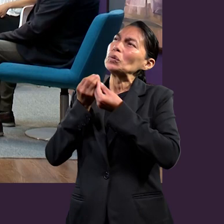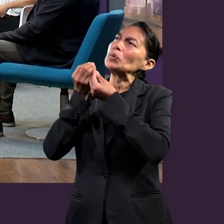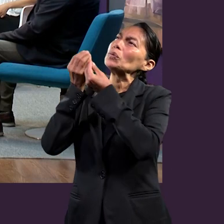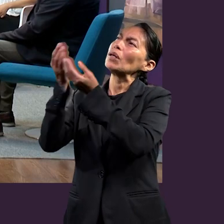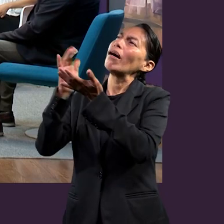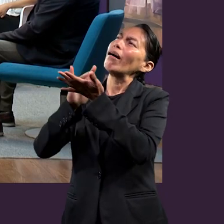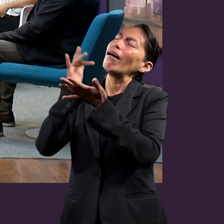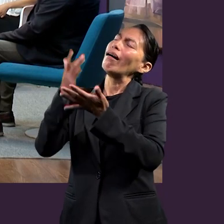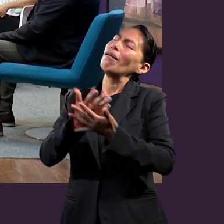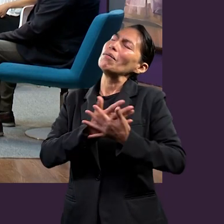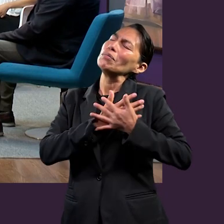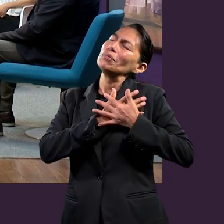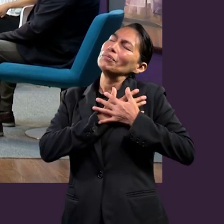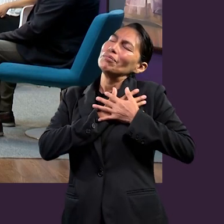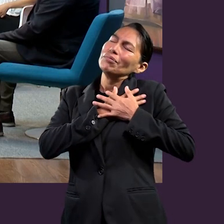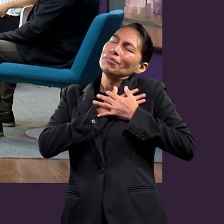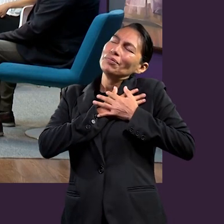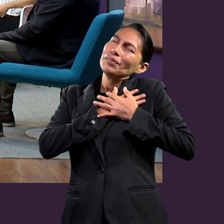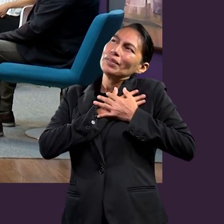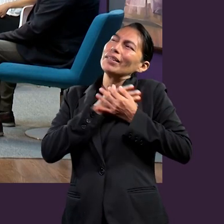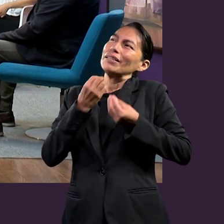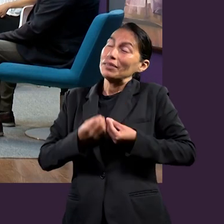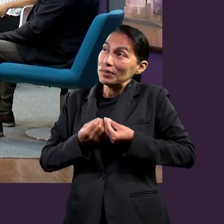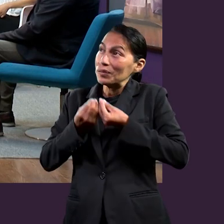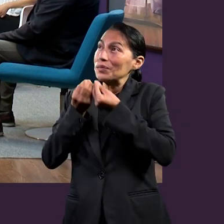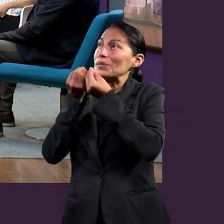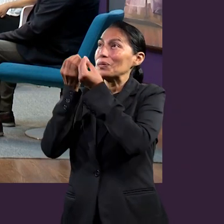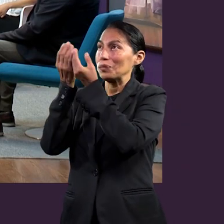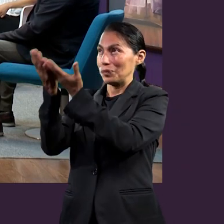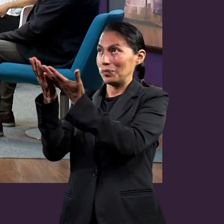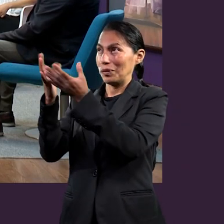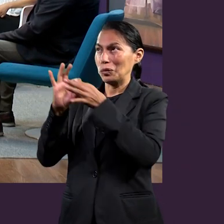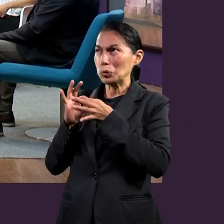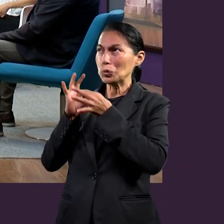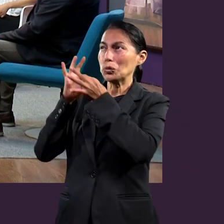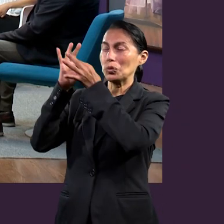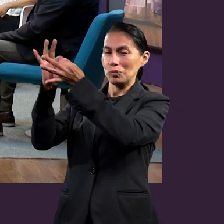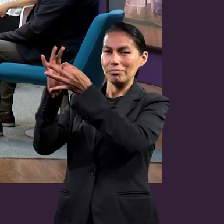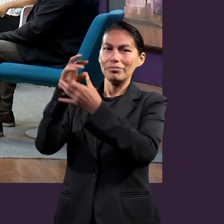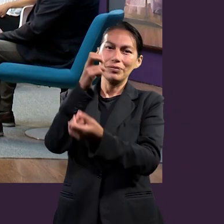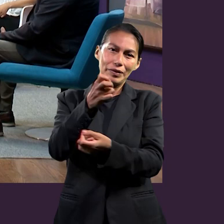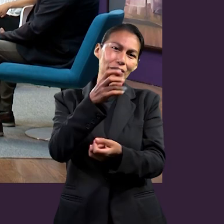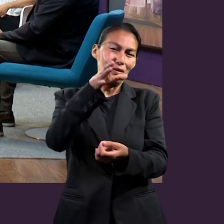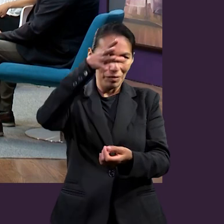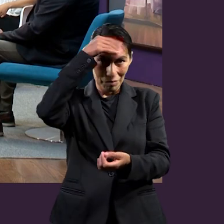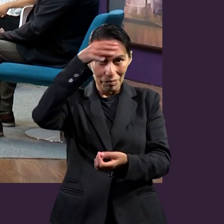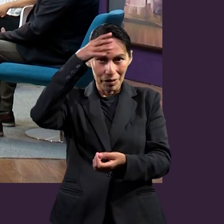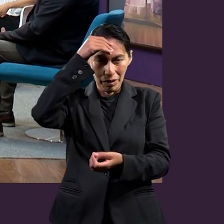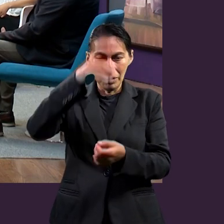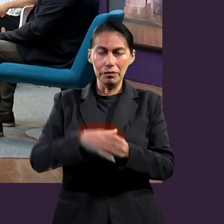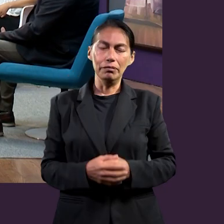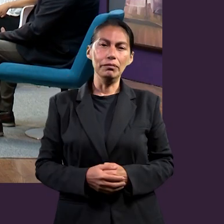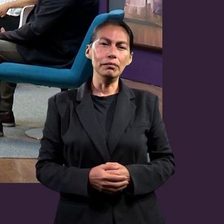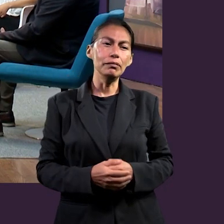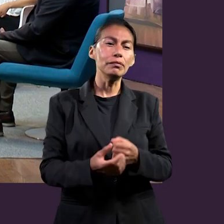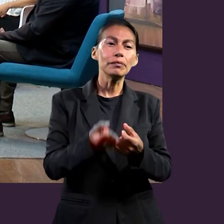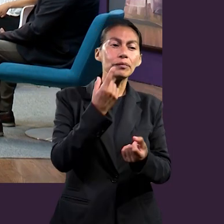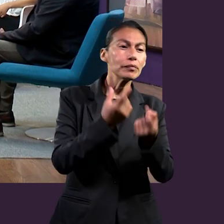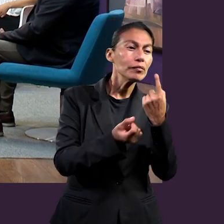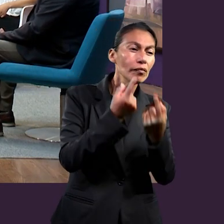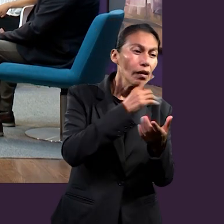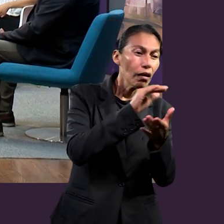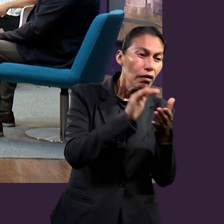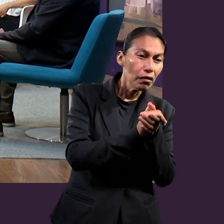unos por los otros. Entonces, creo que eso nos permite a todos decir, bueno, aquí hay algo que tenemos que aprender, ya sea para el futuro